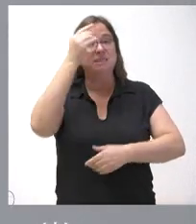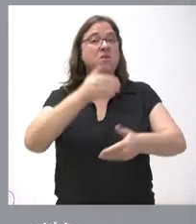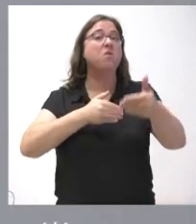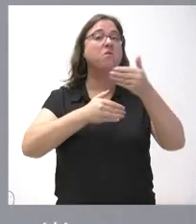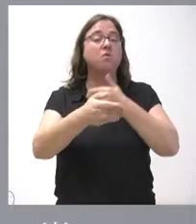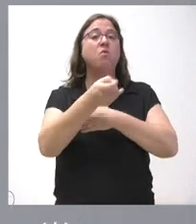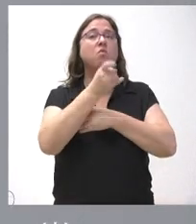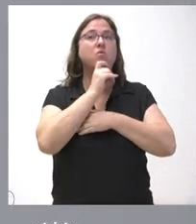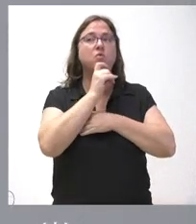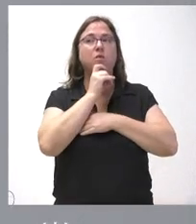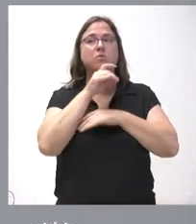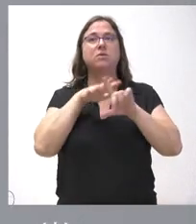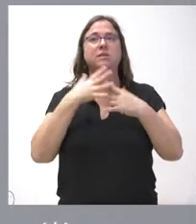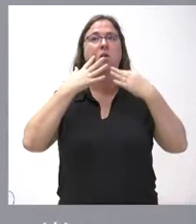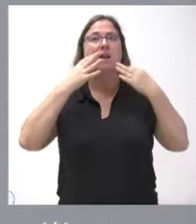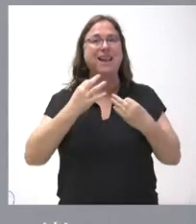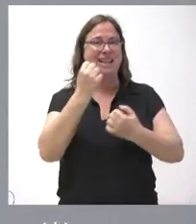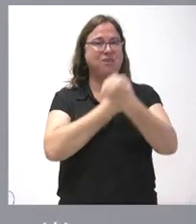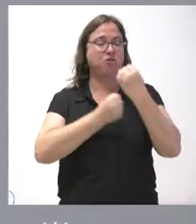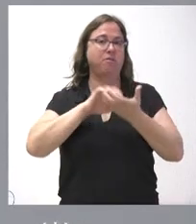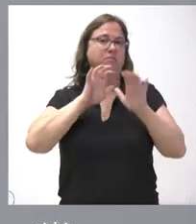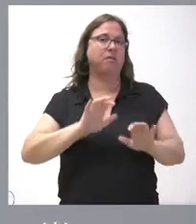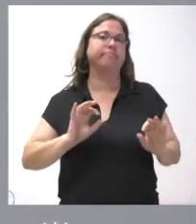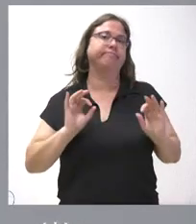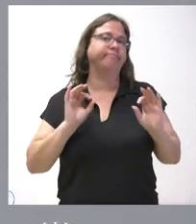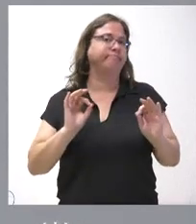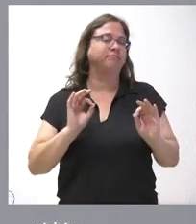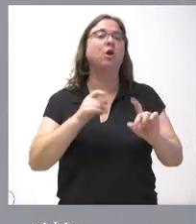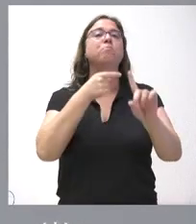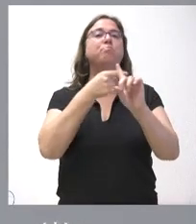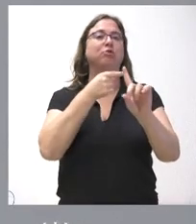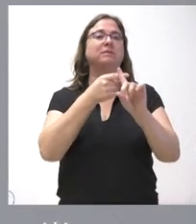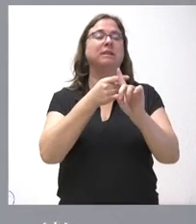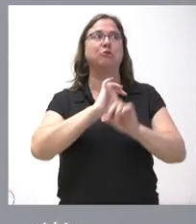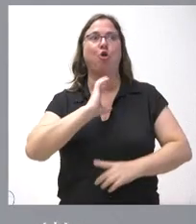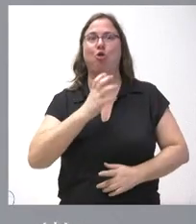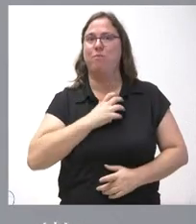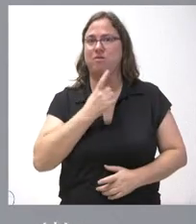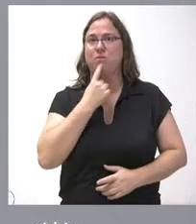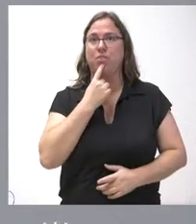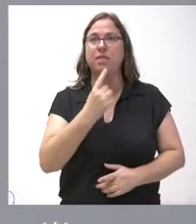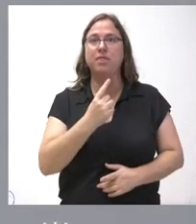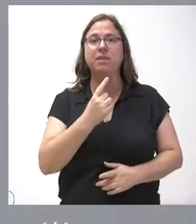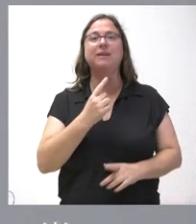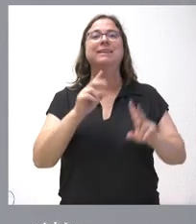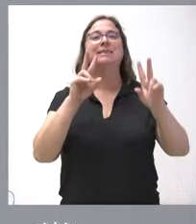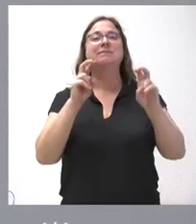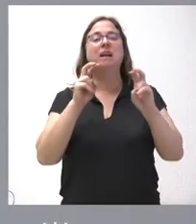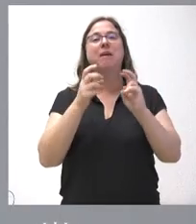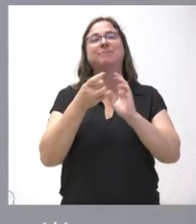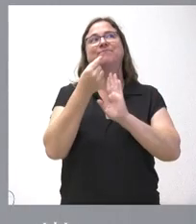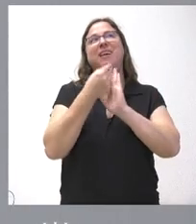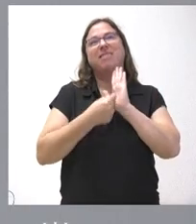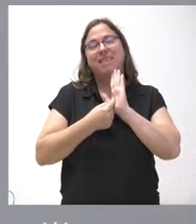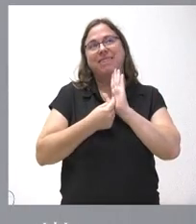La realidad económica de Castilla y León está yendo de forma positiva. Yo no me atrevería a decir un calificativo, como usted ha señalado. Yo